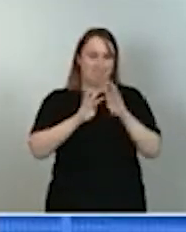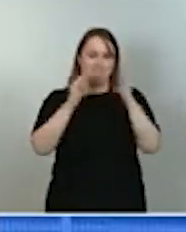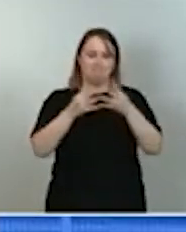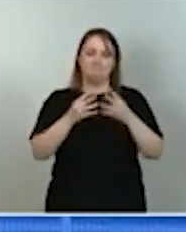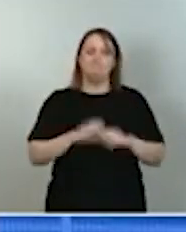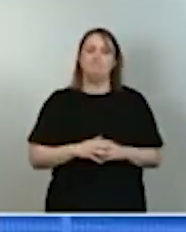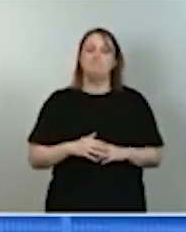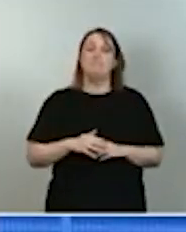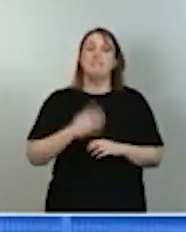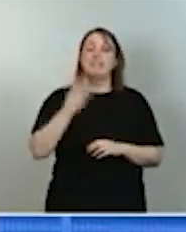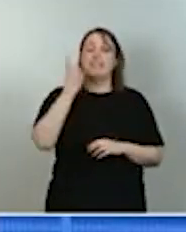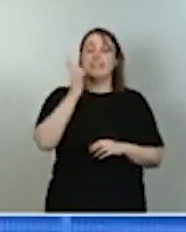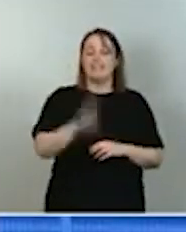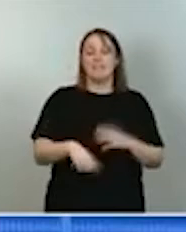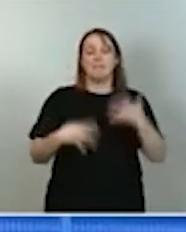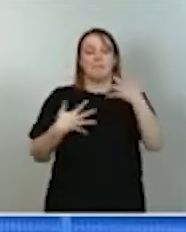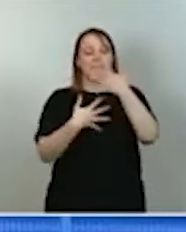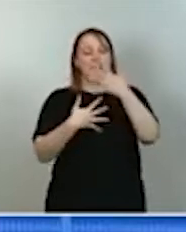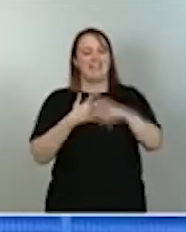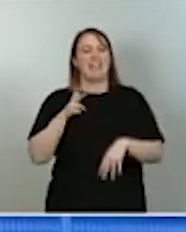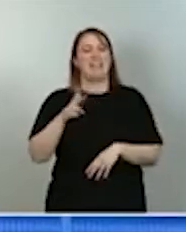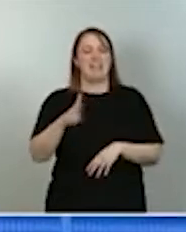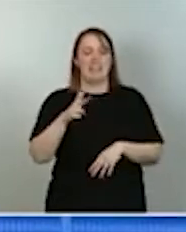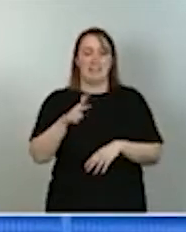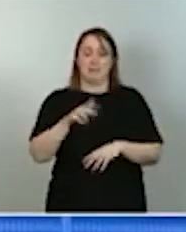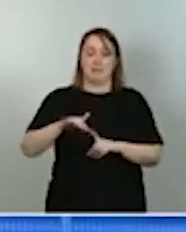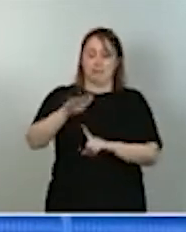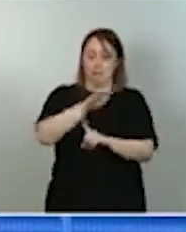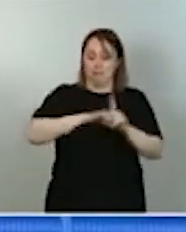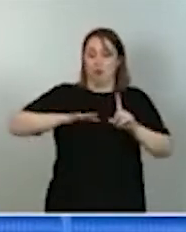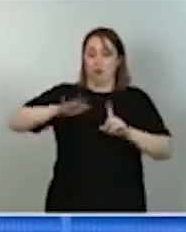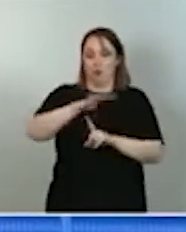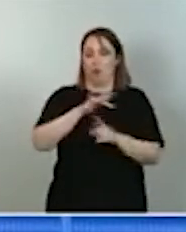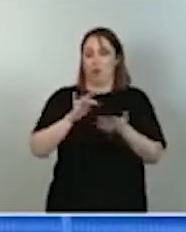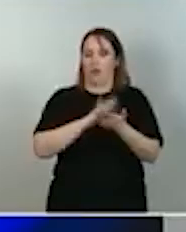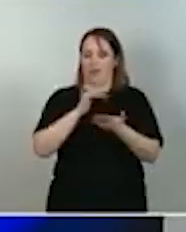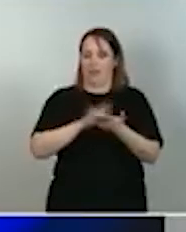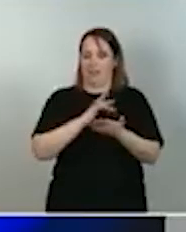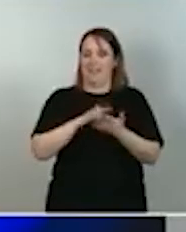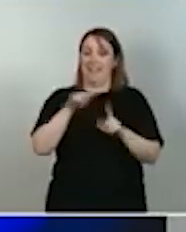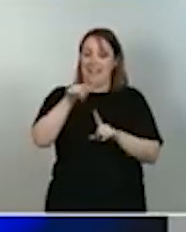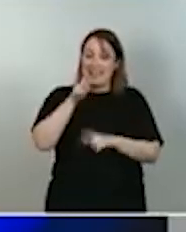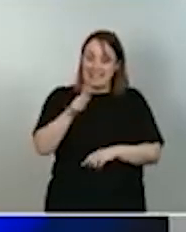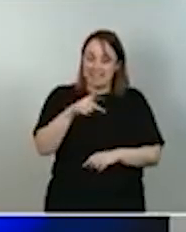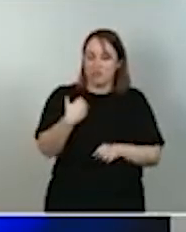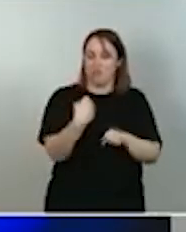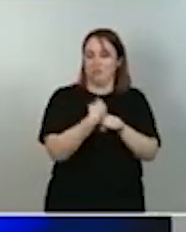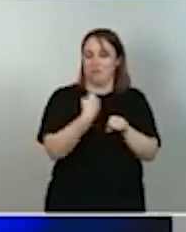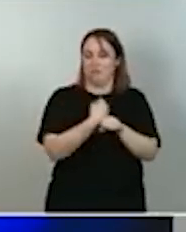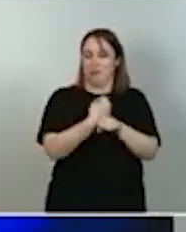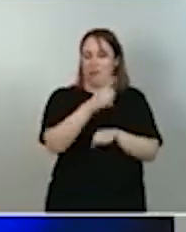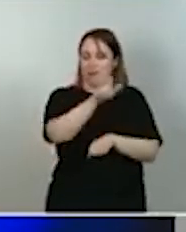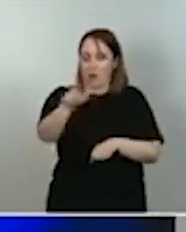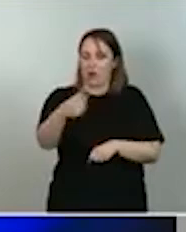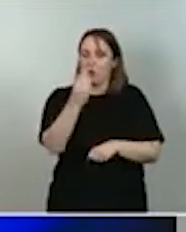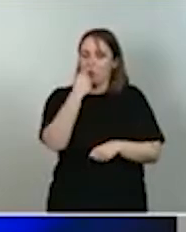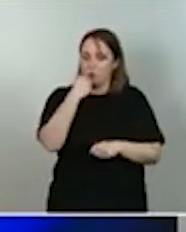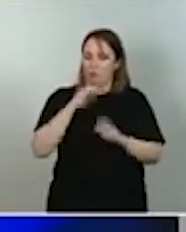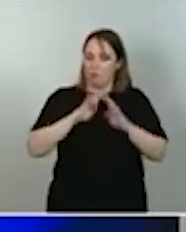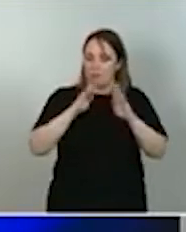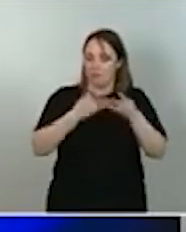derechos en el nuevo entorno digital y, en particular, los derechos laborales de los consumidores, de los ciudadanos y de las empresas.